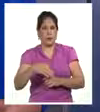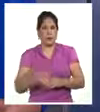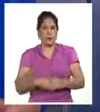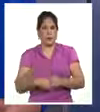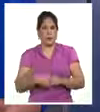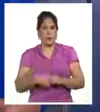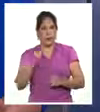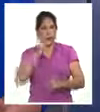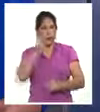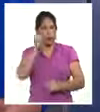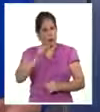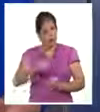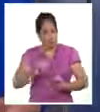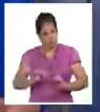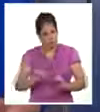Rivero, Sistema Informativo de la Televisión Cubana. Gisela Informativo